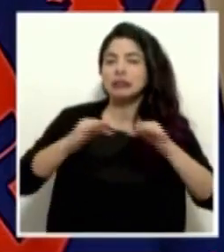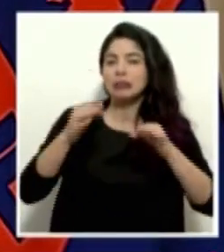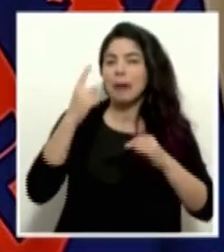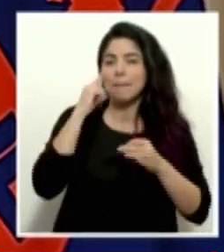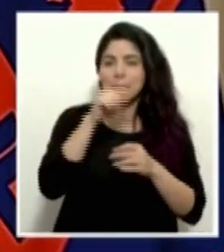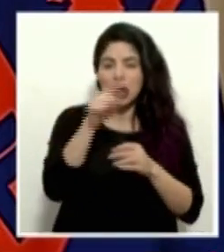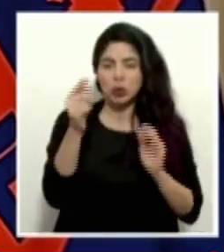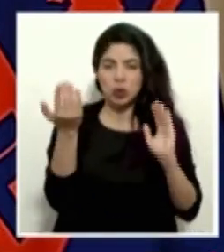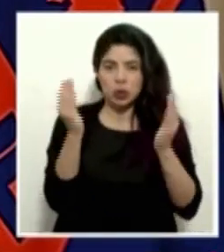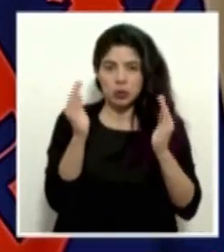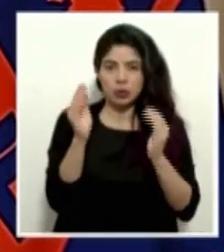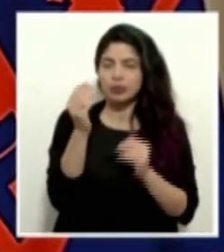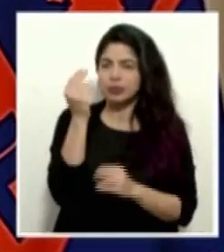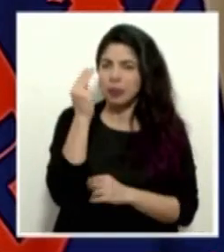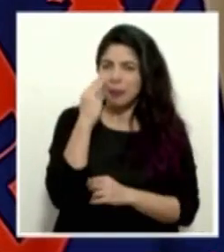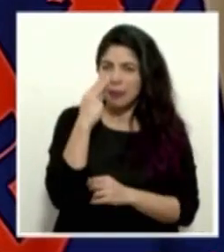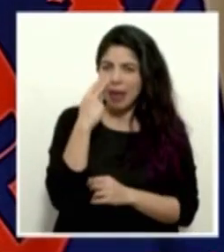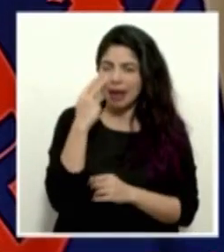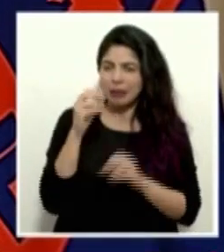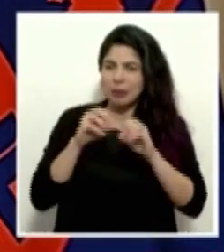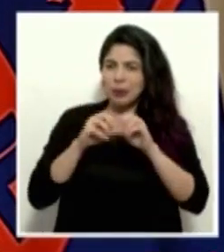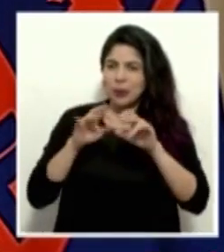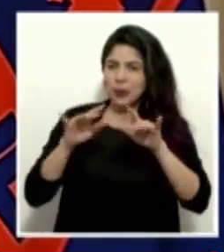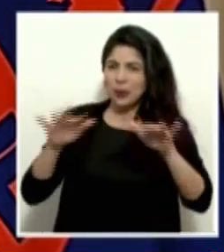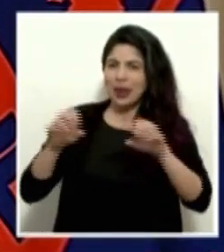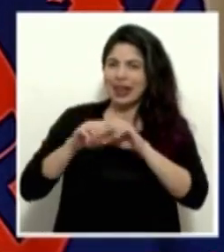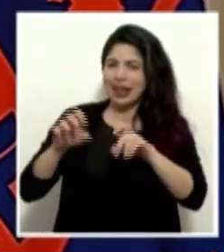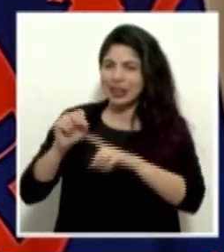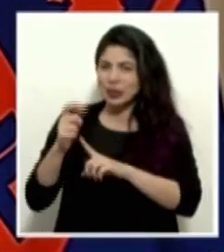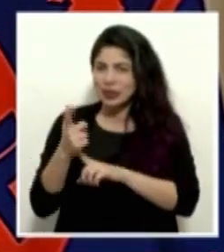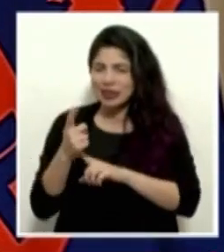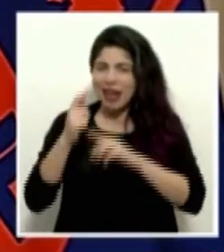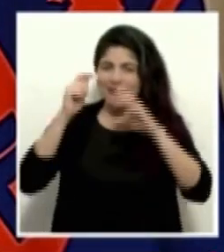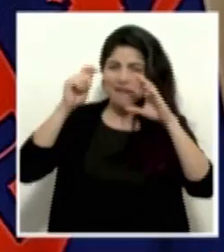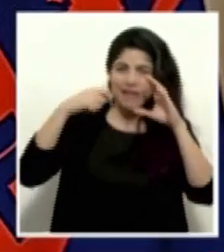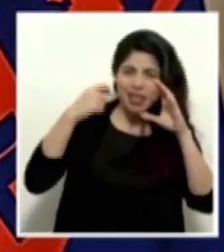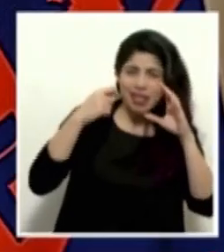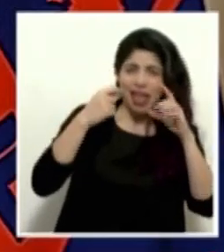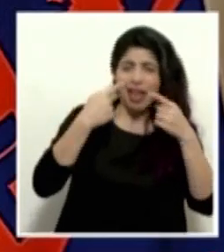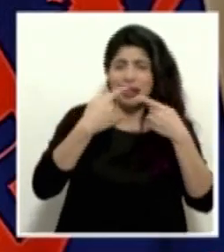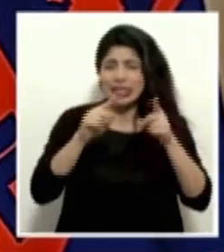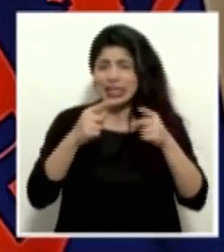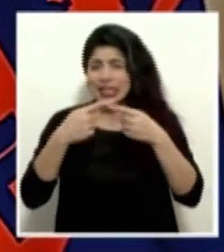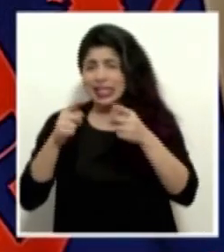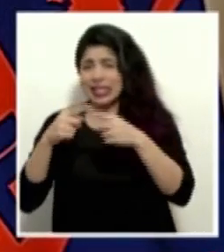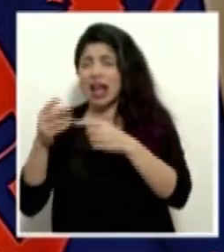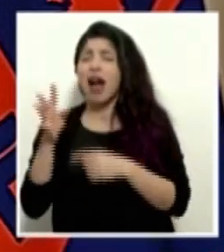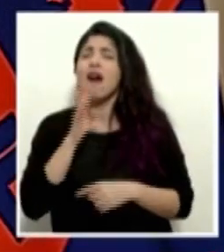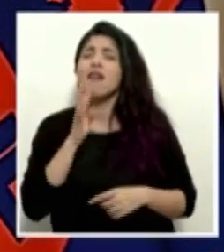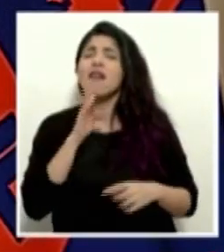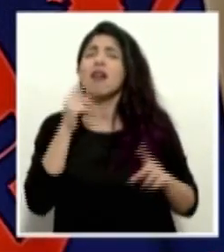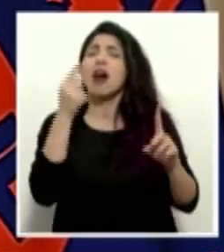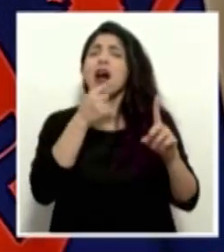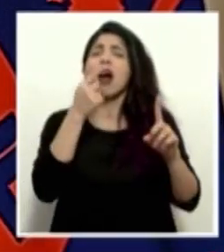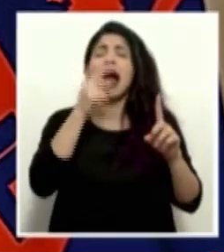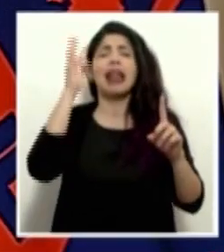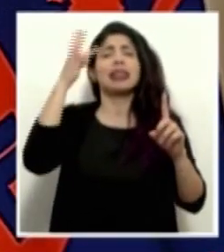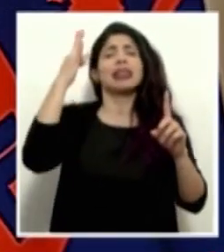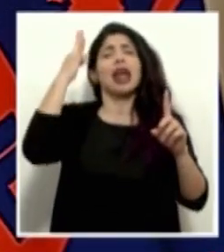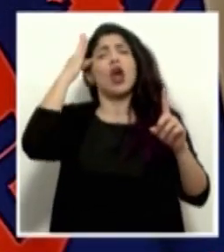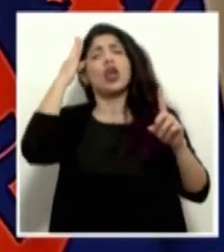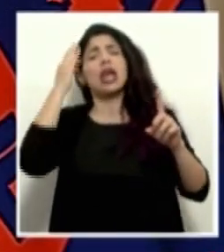de nuevo lo que está circulando en redes y videos de todo tipo y mucho se enfoca a una teoría de la